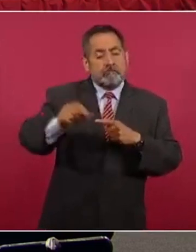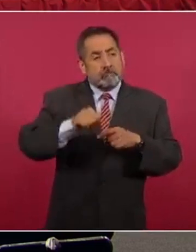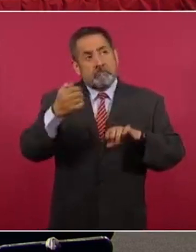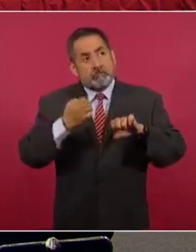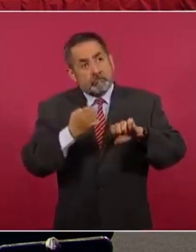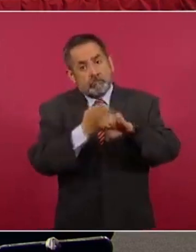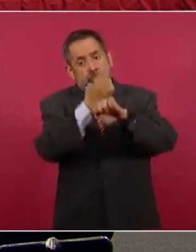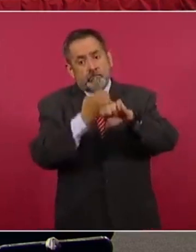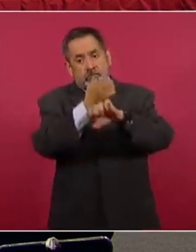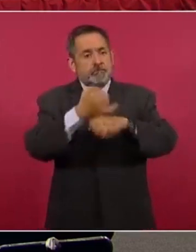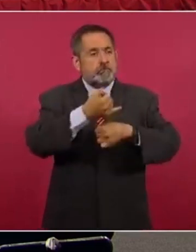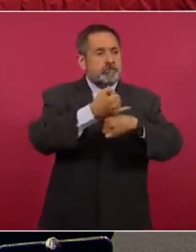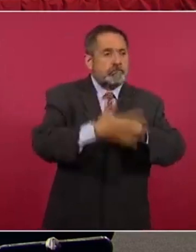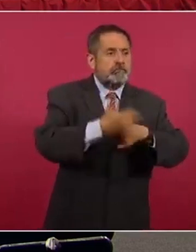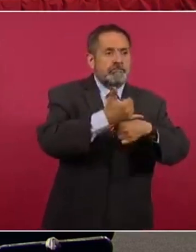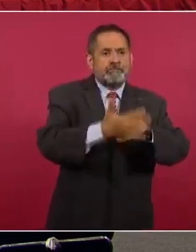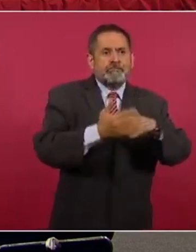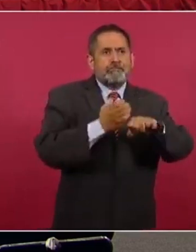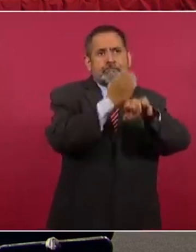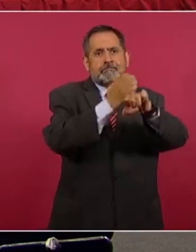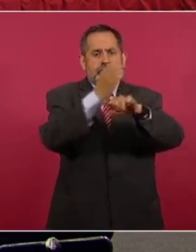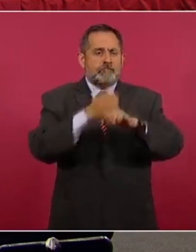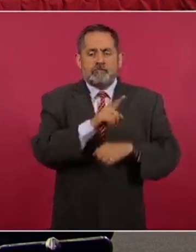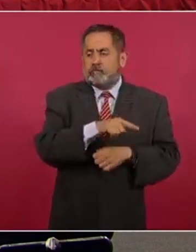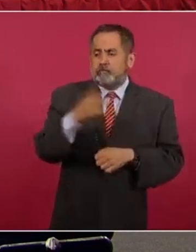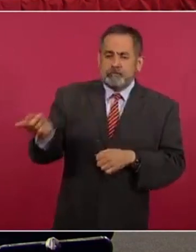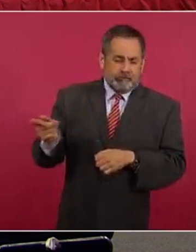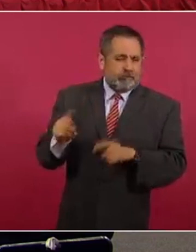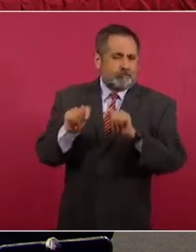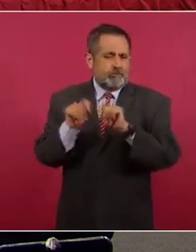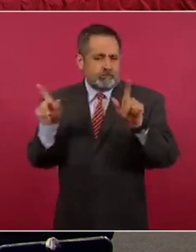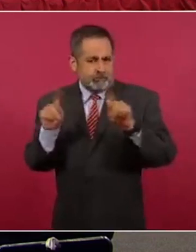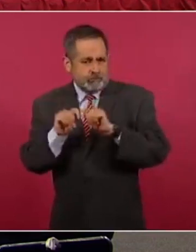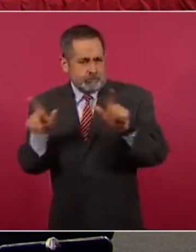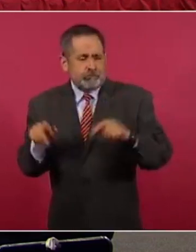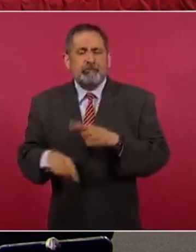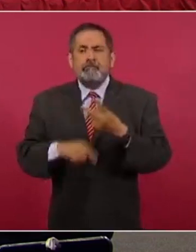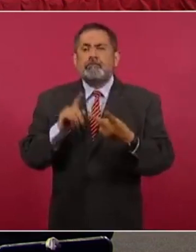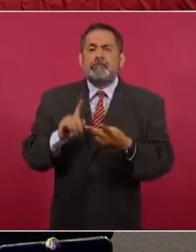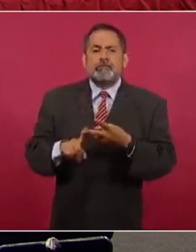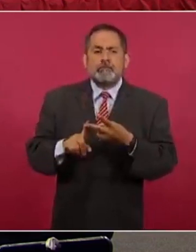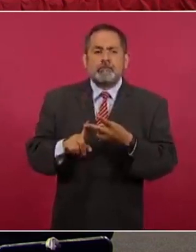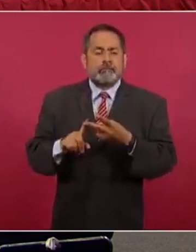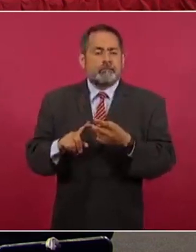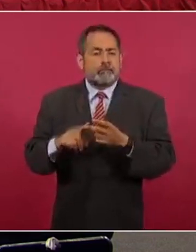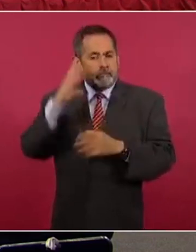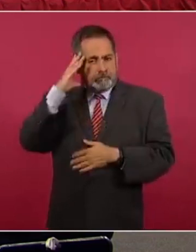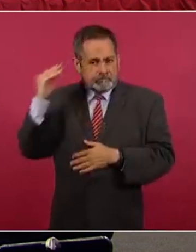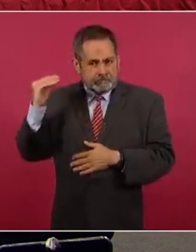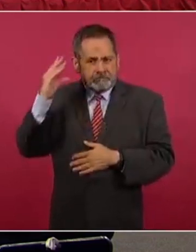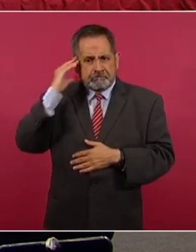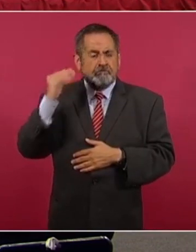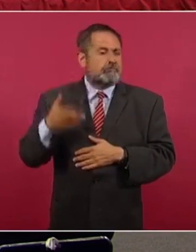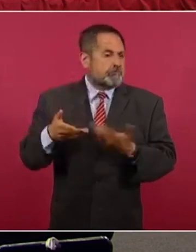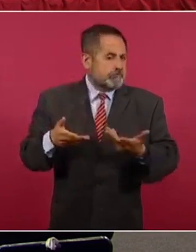que sigamos con el estado de Tlaxcala, después el estado de Colima y aquí iremos informando